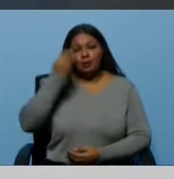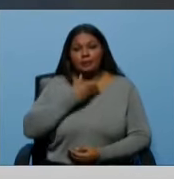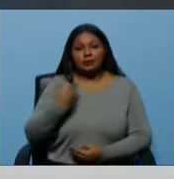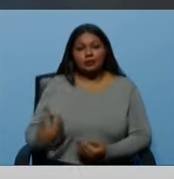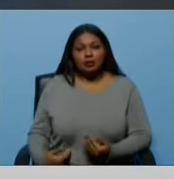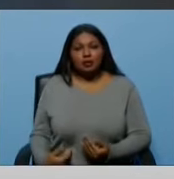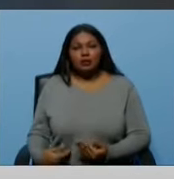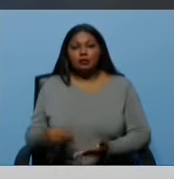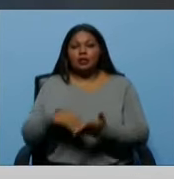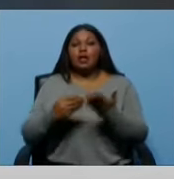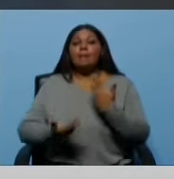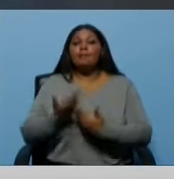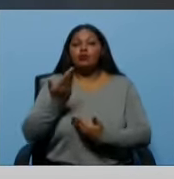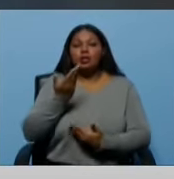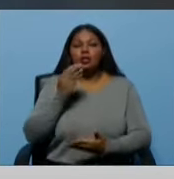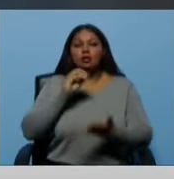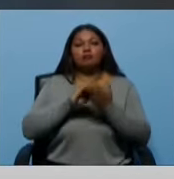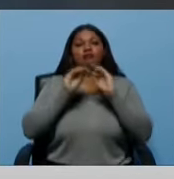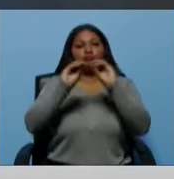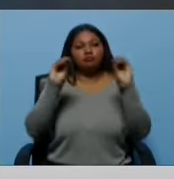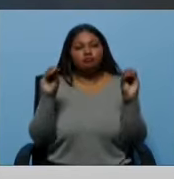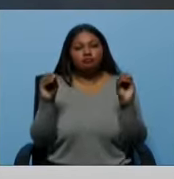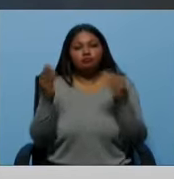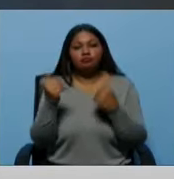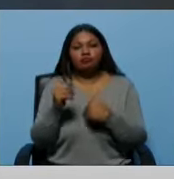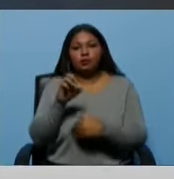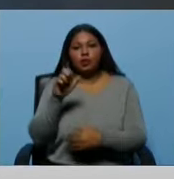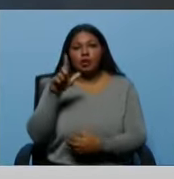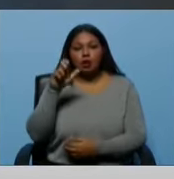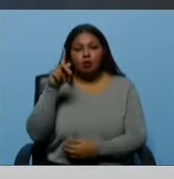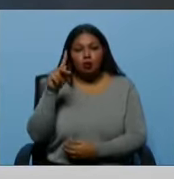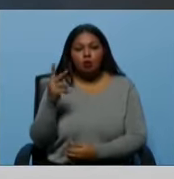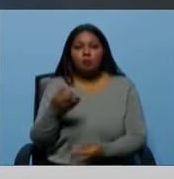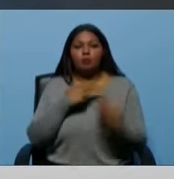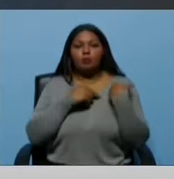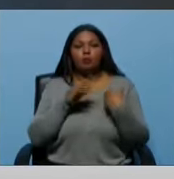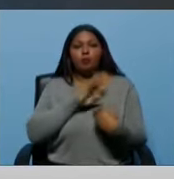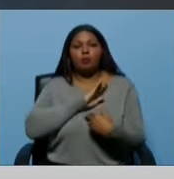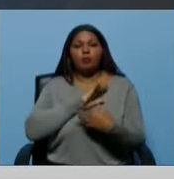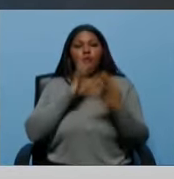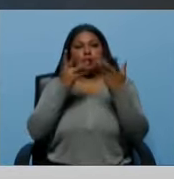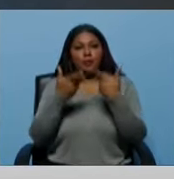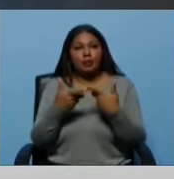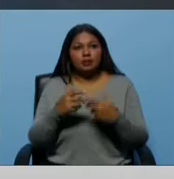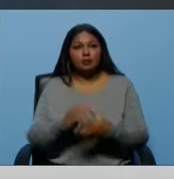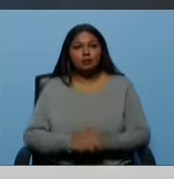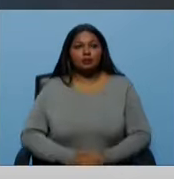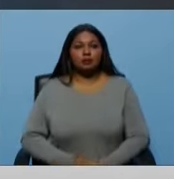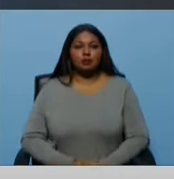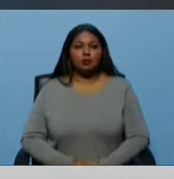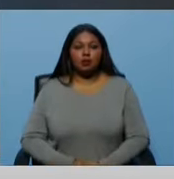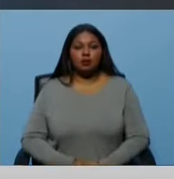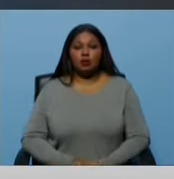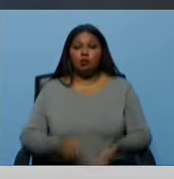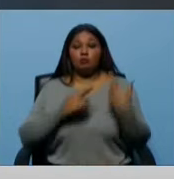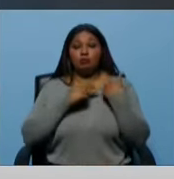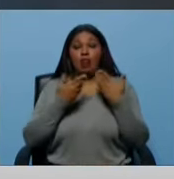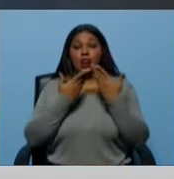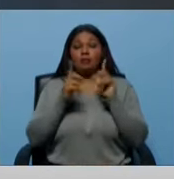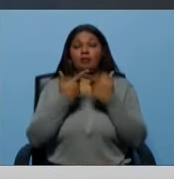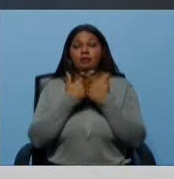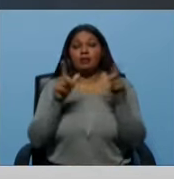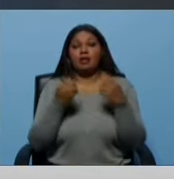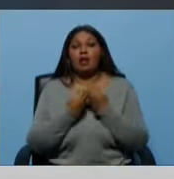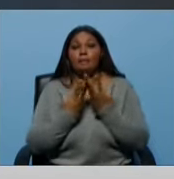extraordinario cuando convoca a este señor Elon Musk como dueño de una empresa, él no es el dueño de la libertad de expresión, él es el dueño de una